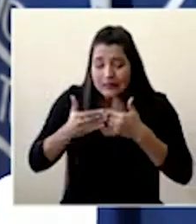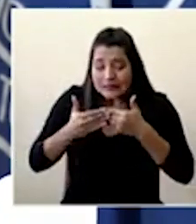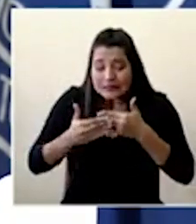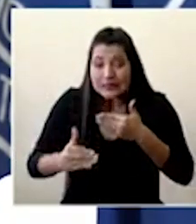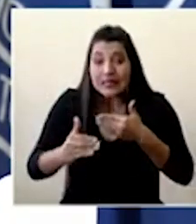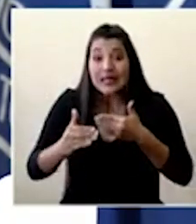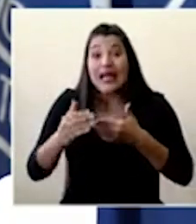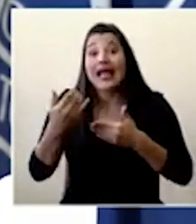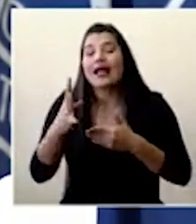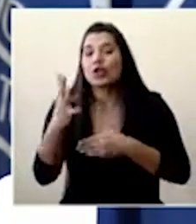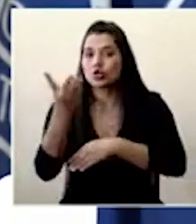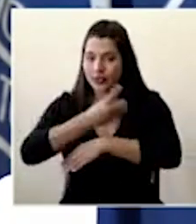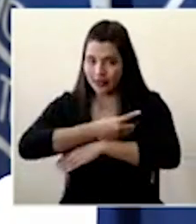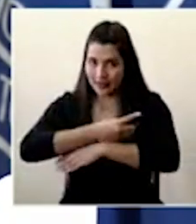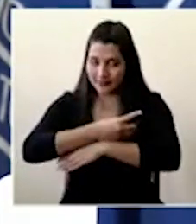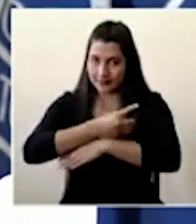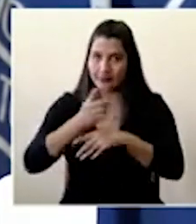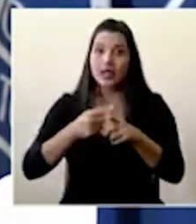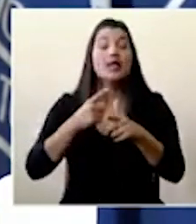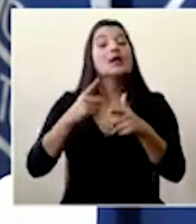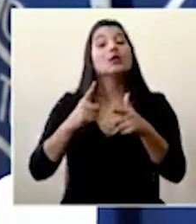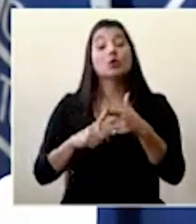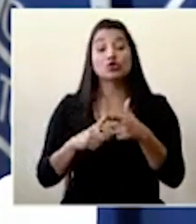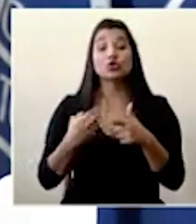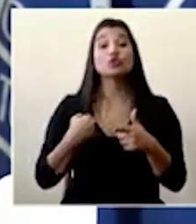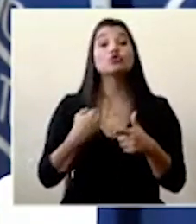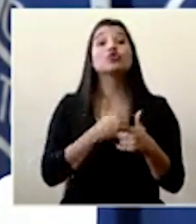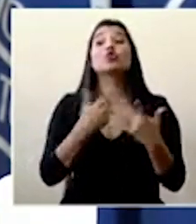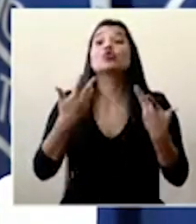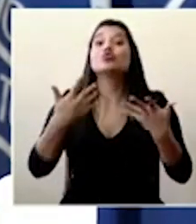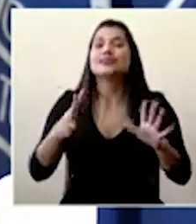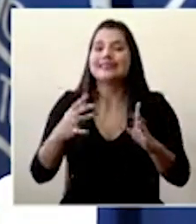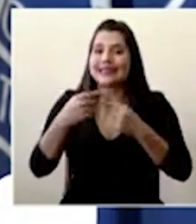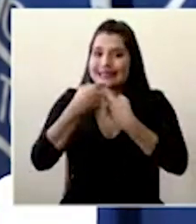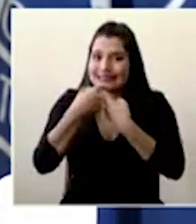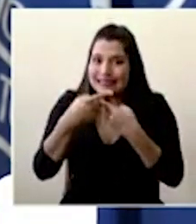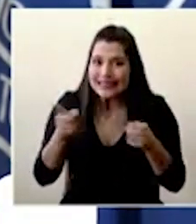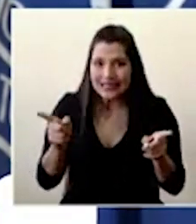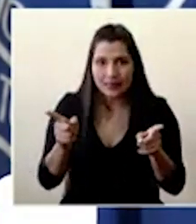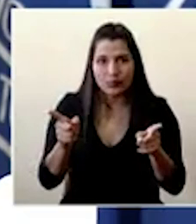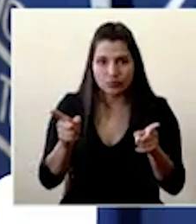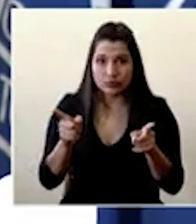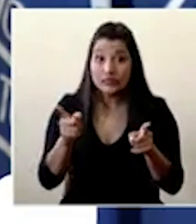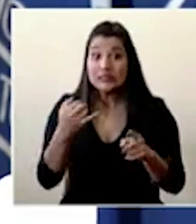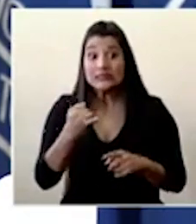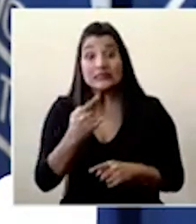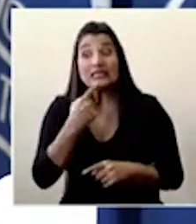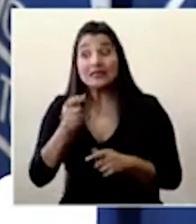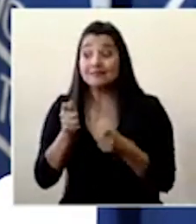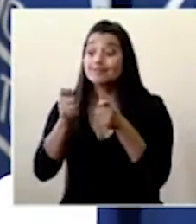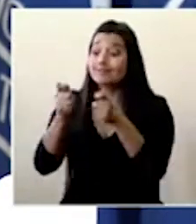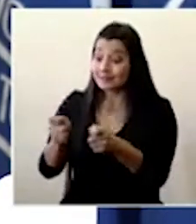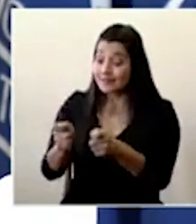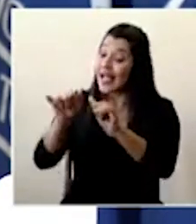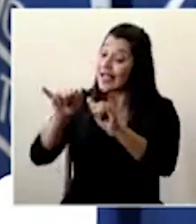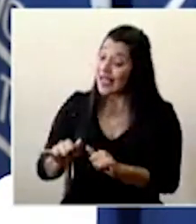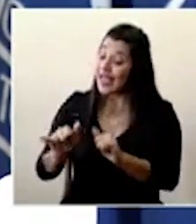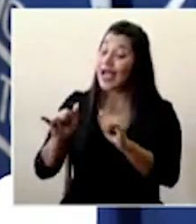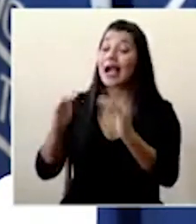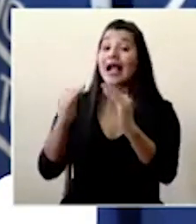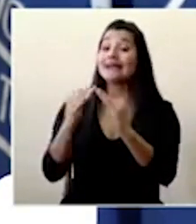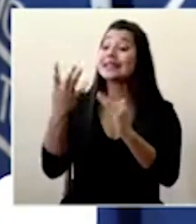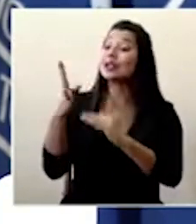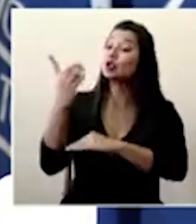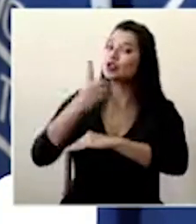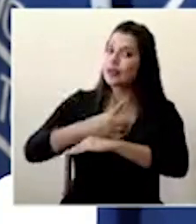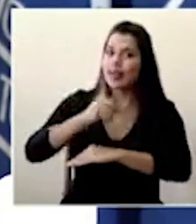se ha indicado ya incluso por misma orden sanitaria que esas personas tienen que cumplir con esos 14 días si desarrollan síntomas